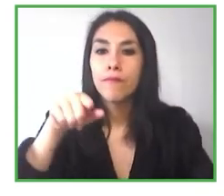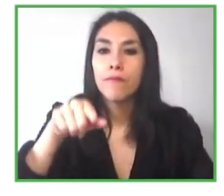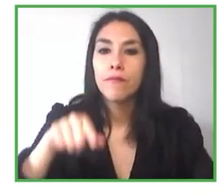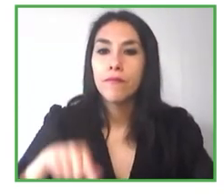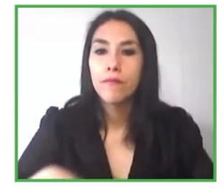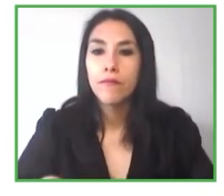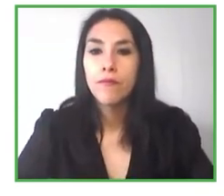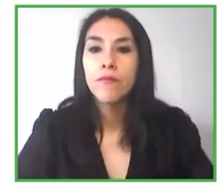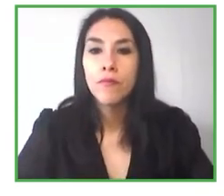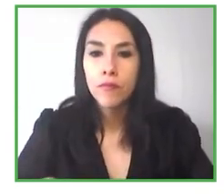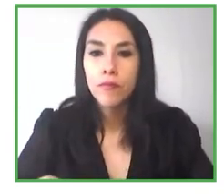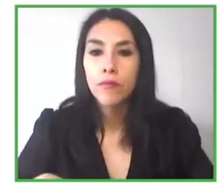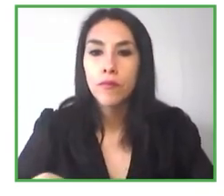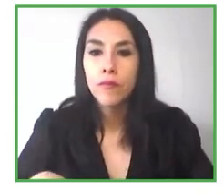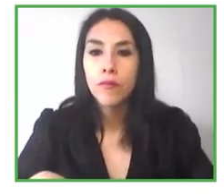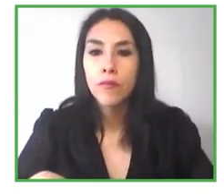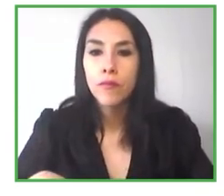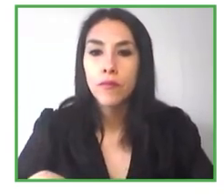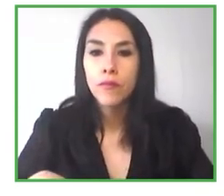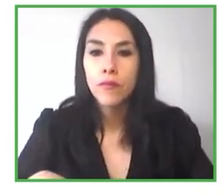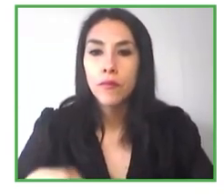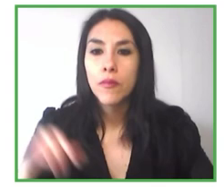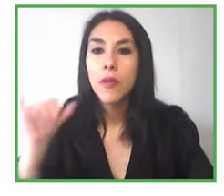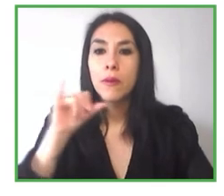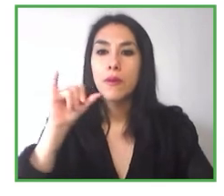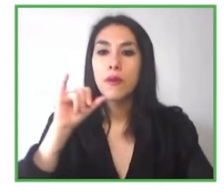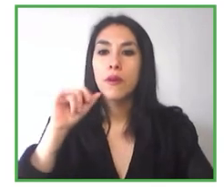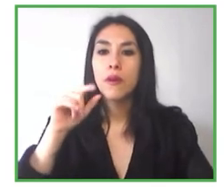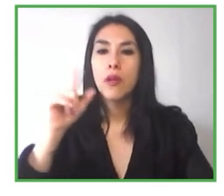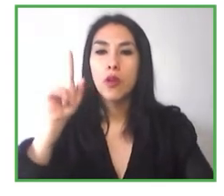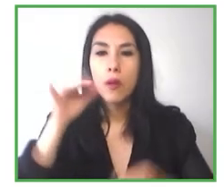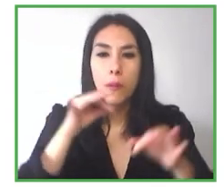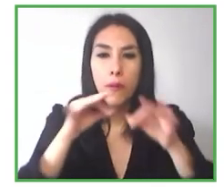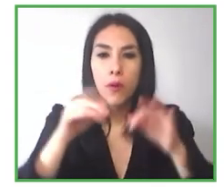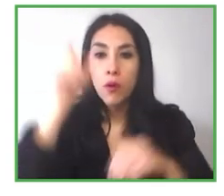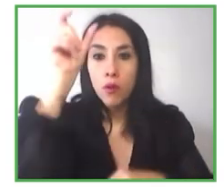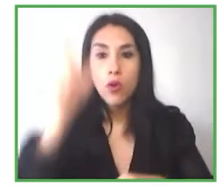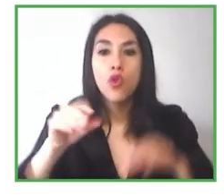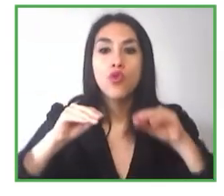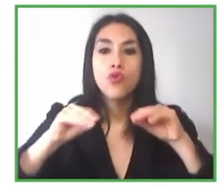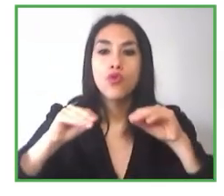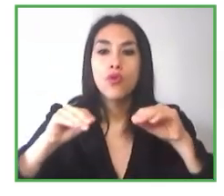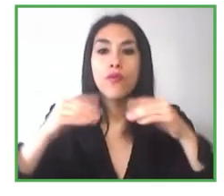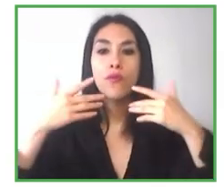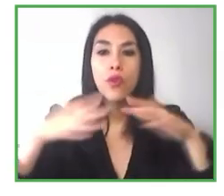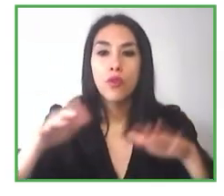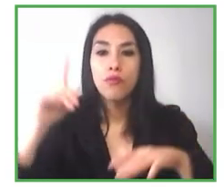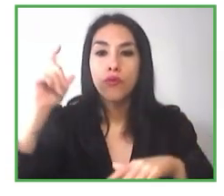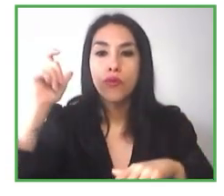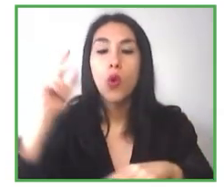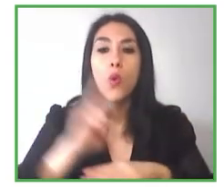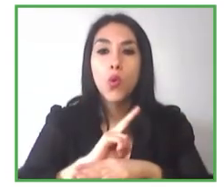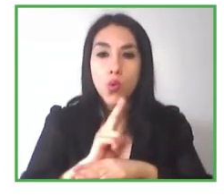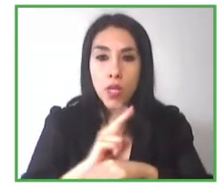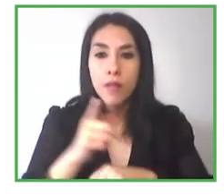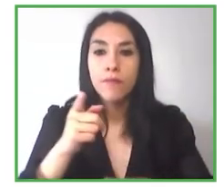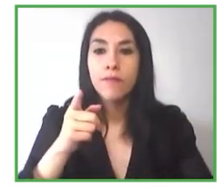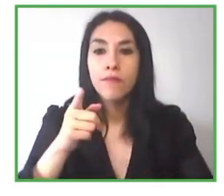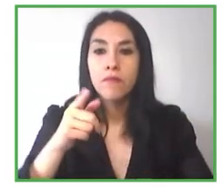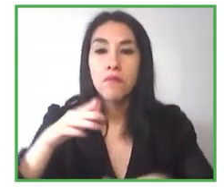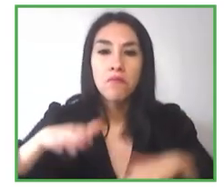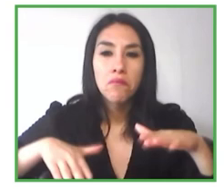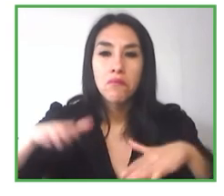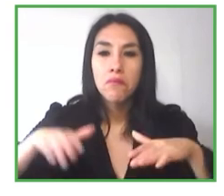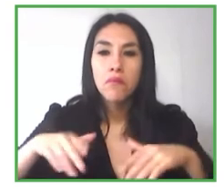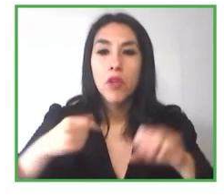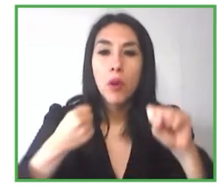las personas nos han contado cosas como que un profesor puede distinguir a los alumnos que están entrando a